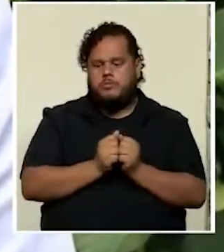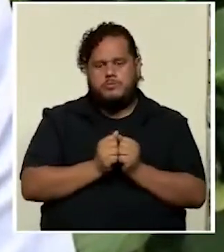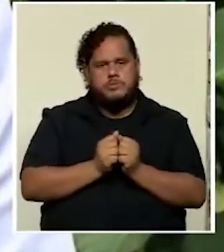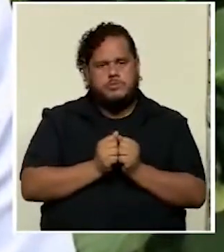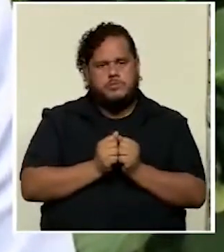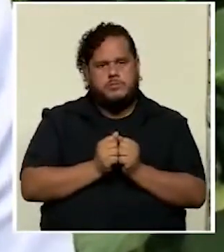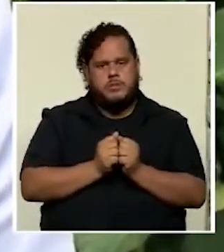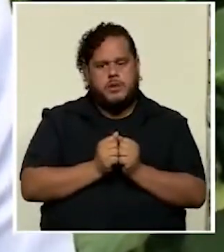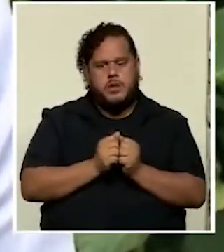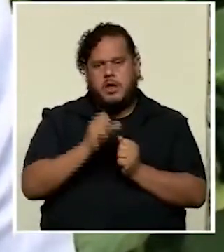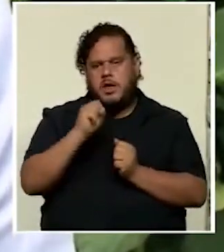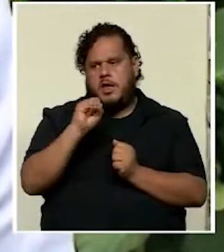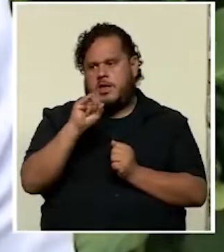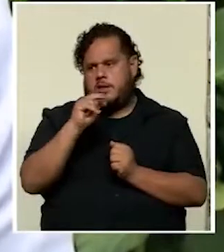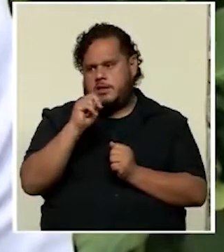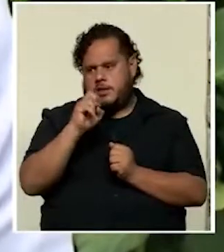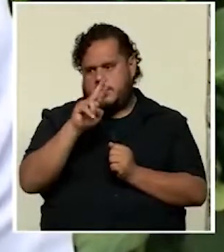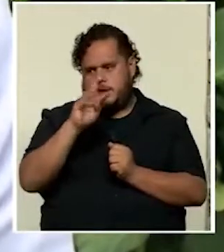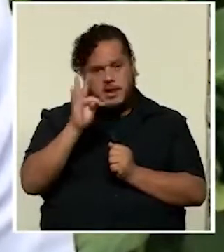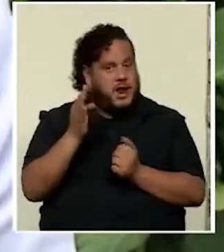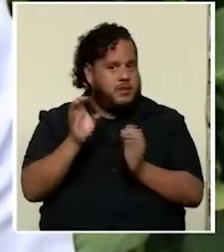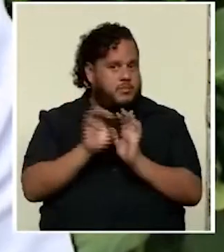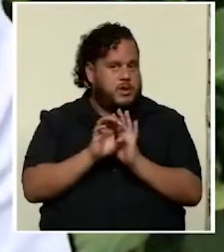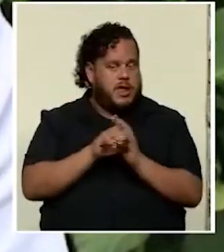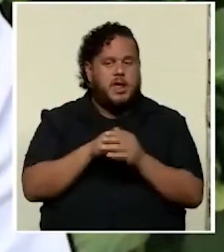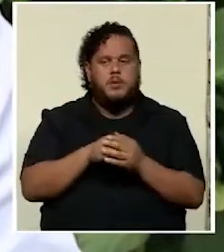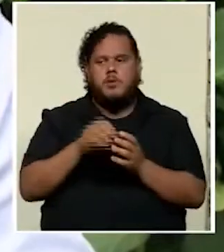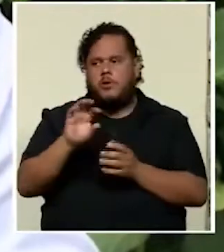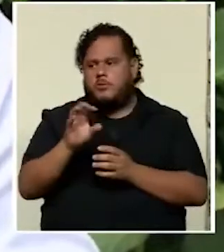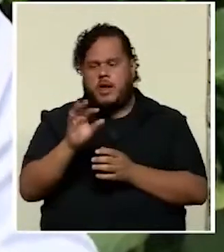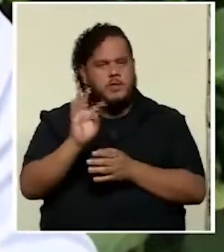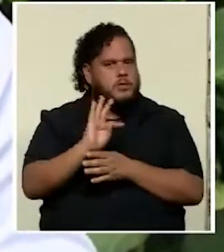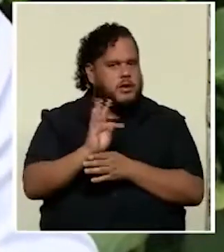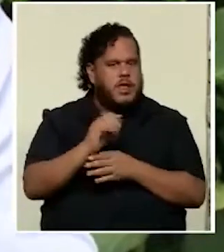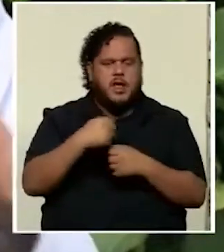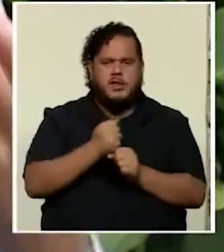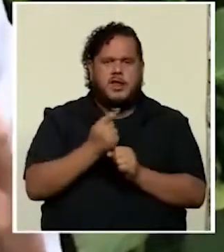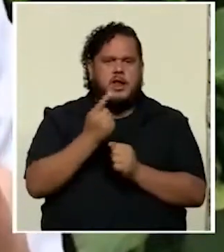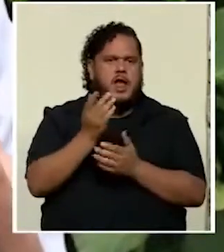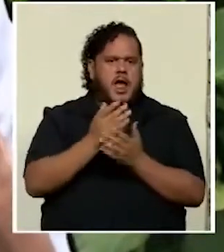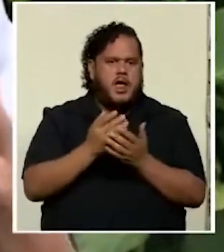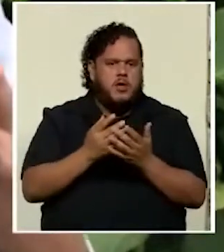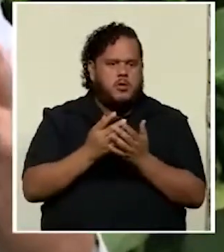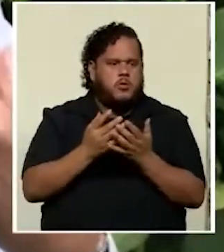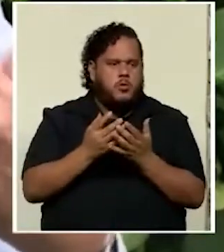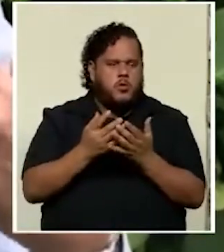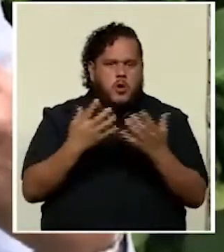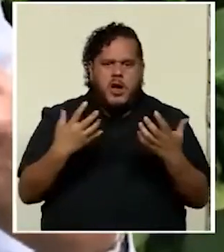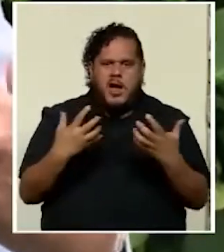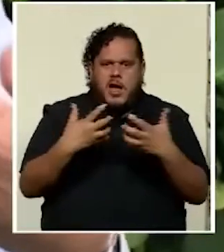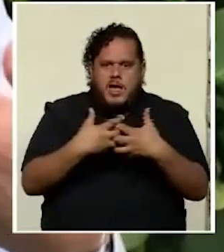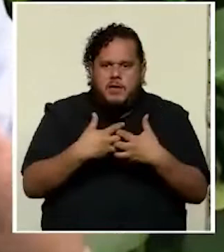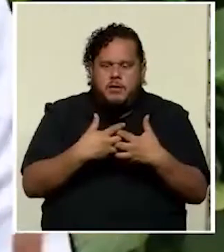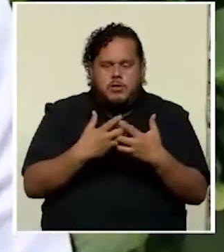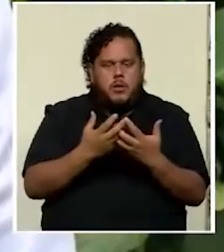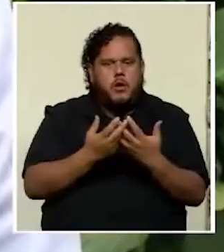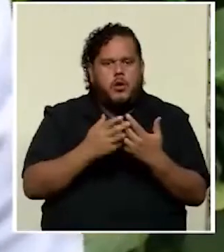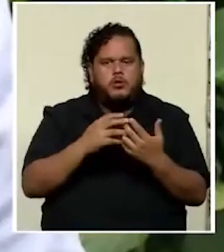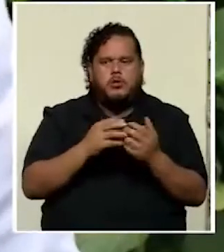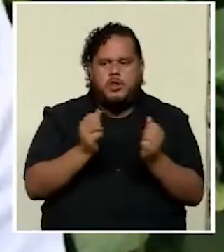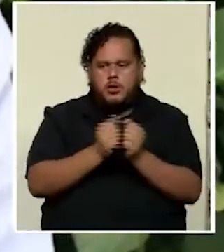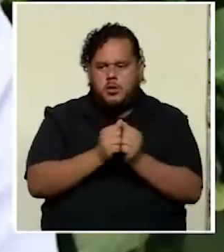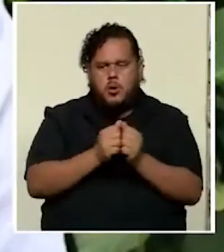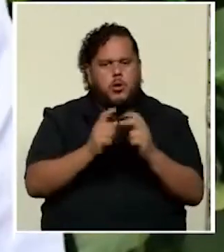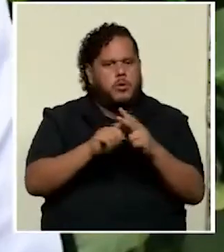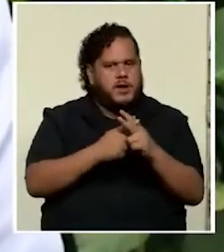con SINARP por ejemplo ¿verdad? radio y televisión hacer una especie de híbrido a donde con mecanismos lúdicos